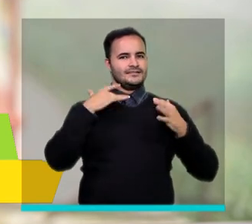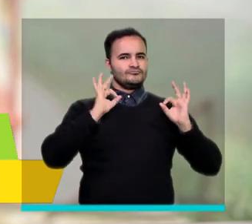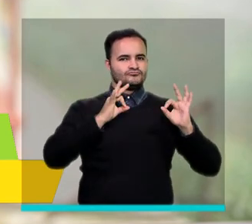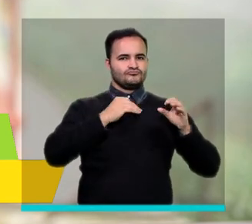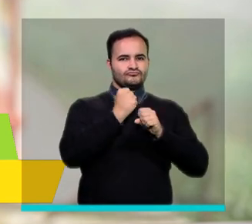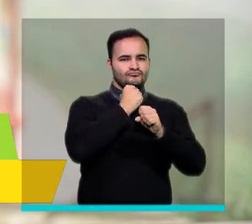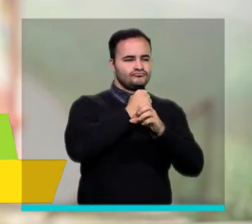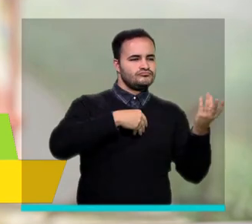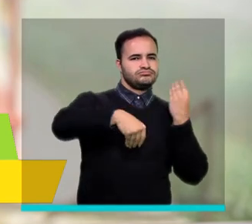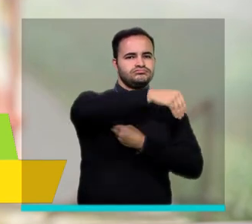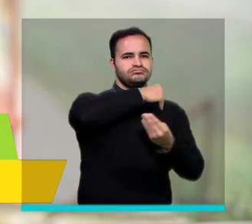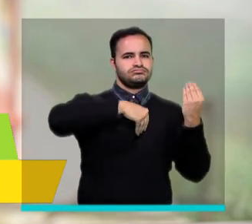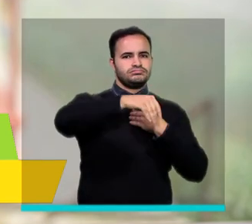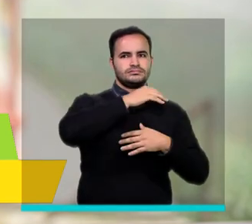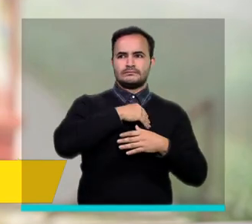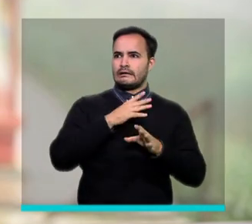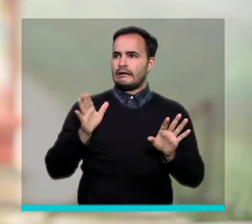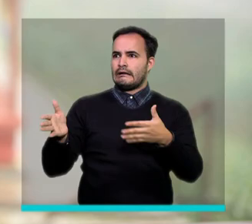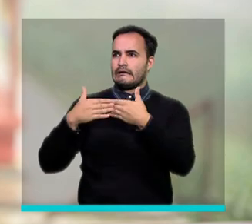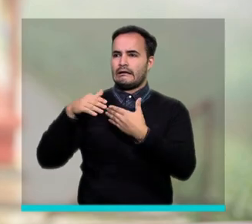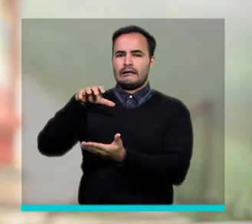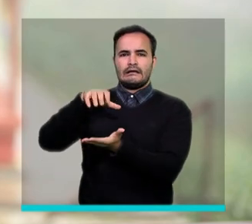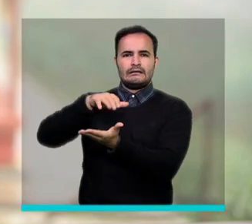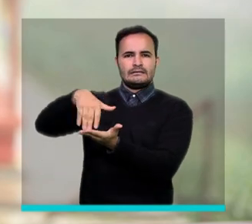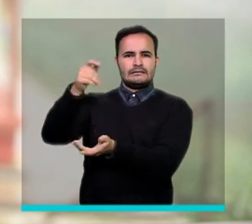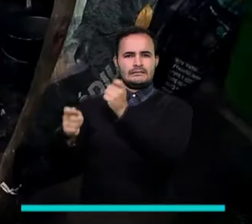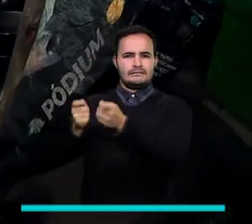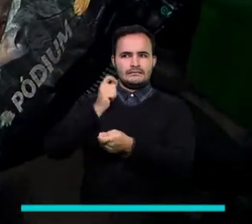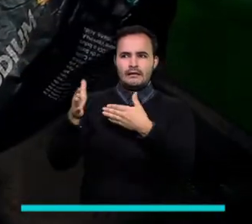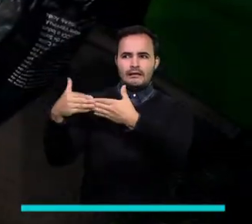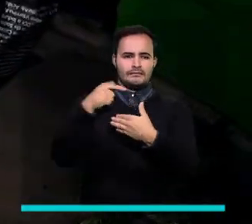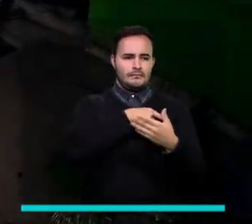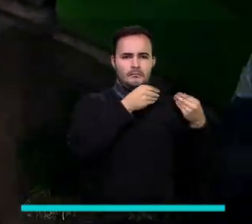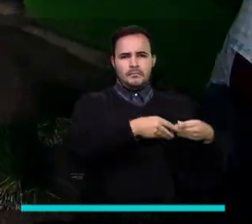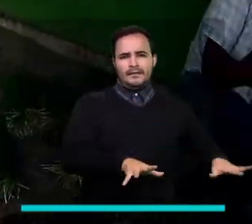se perdieron al cerrar la plaza minorista.